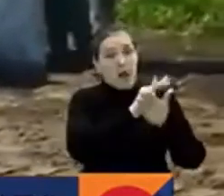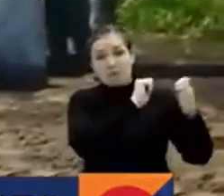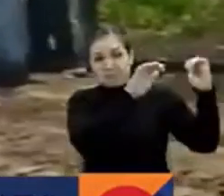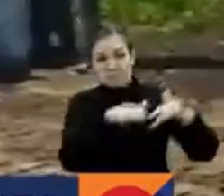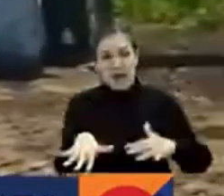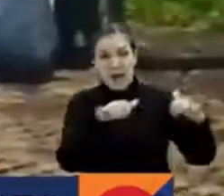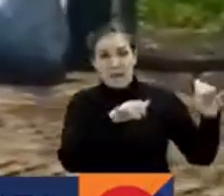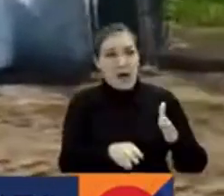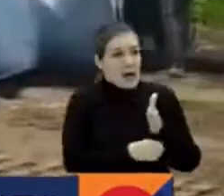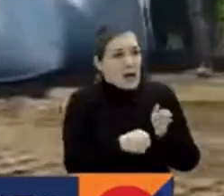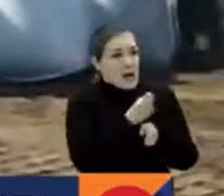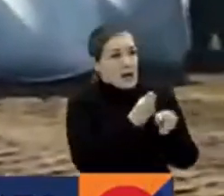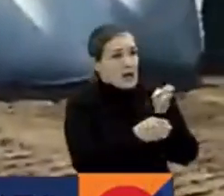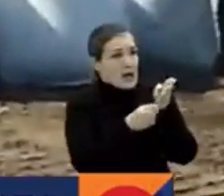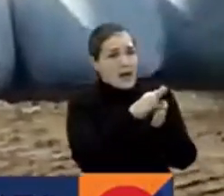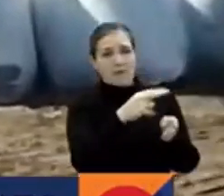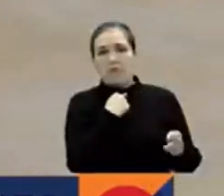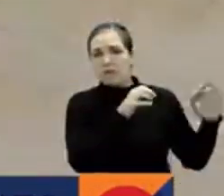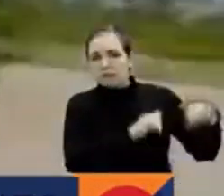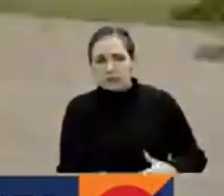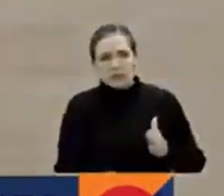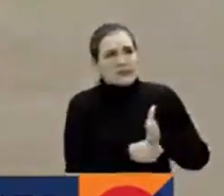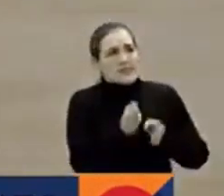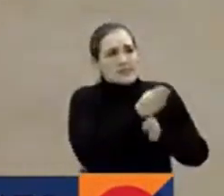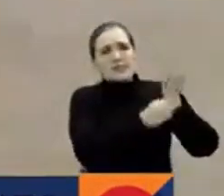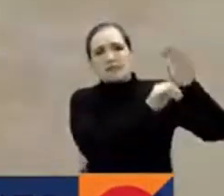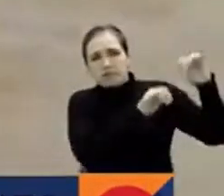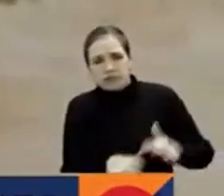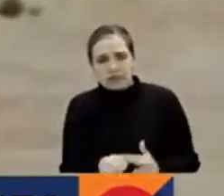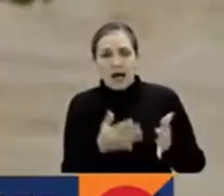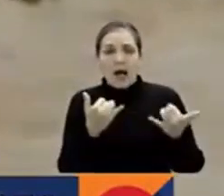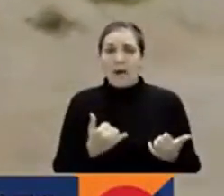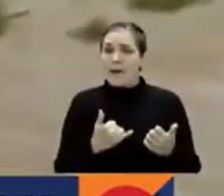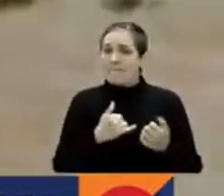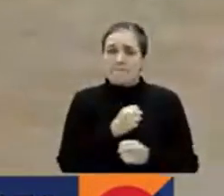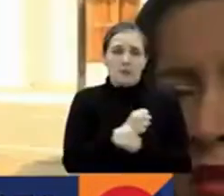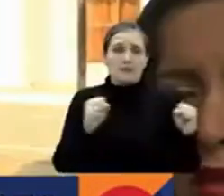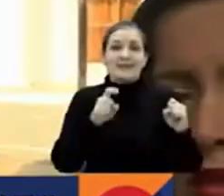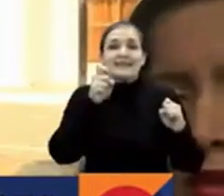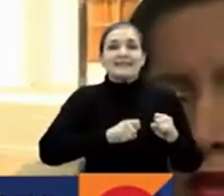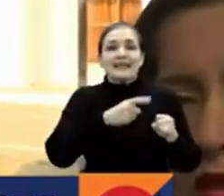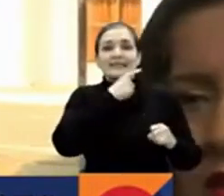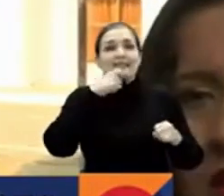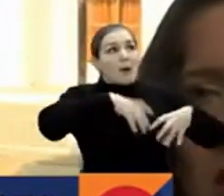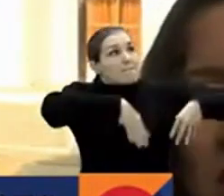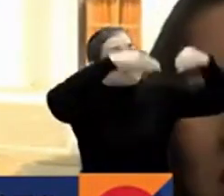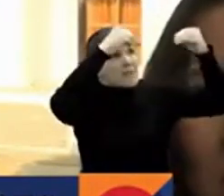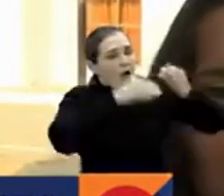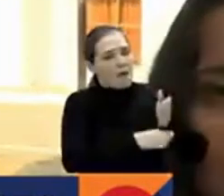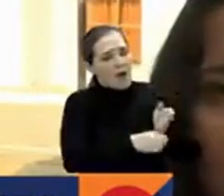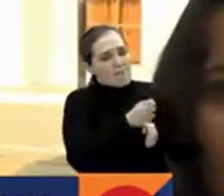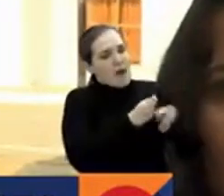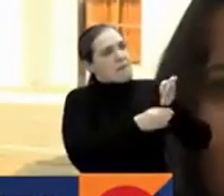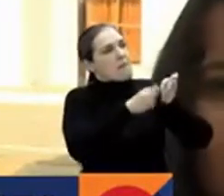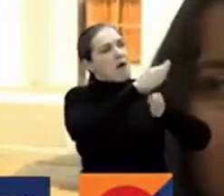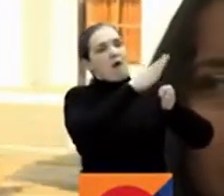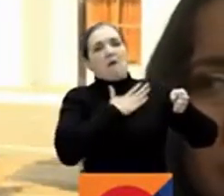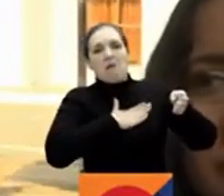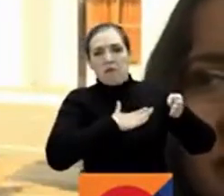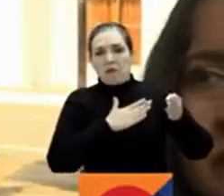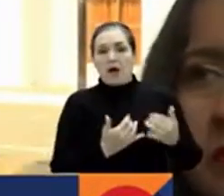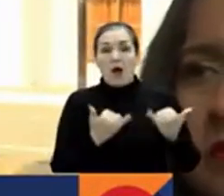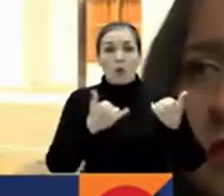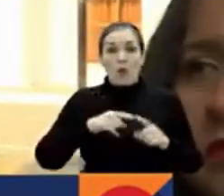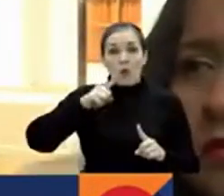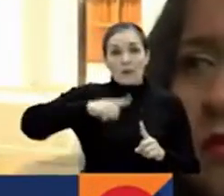de mitigación del riesgo y para ello se requiere una temporada seca más extensa. Podría ser solo dos meses y medio, tres meses y obviamente